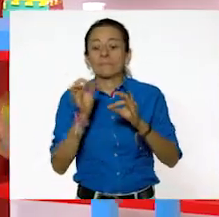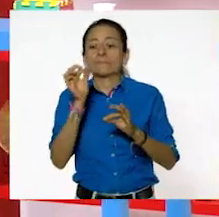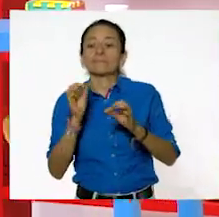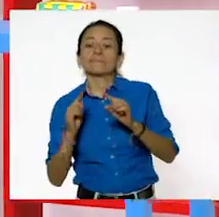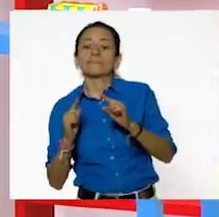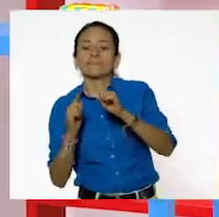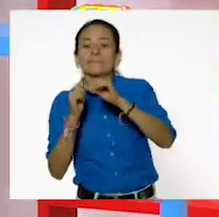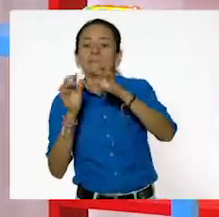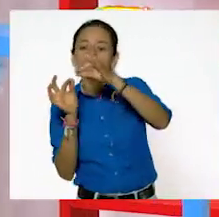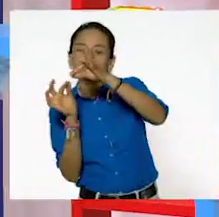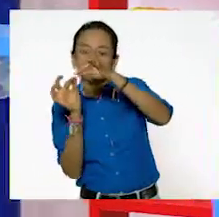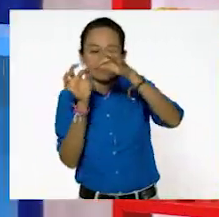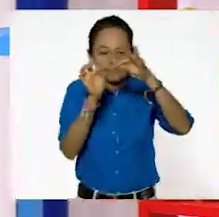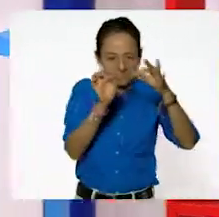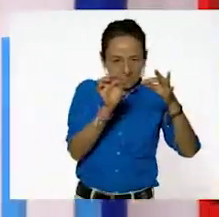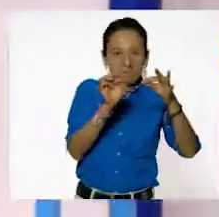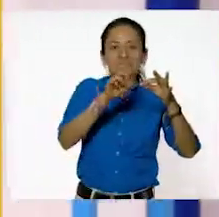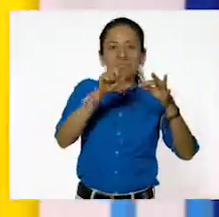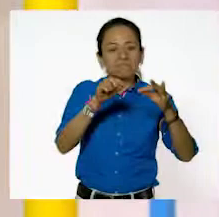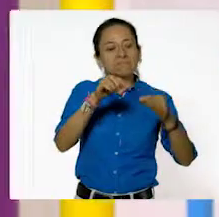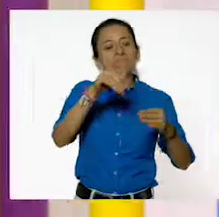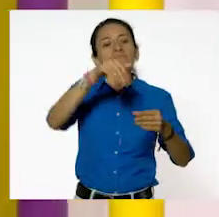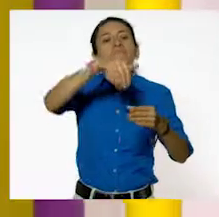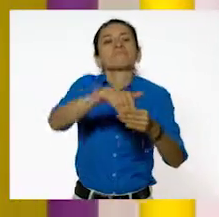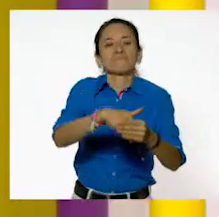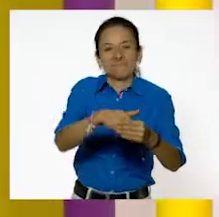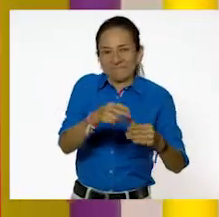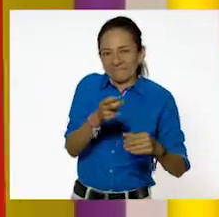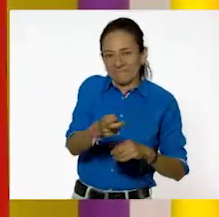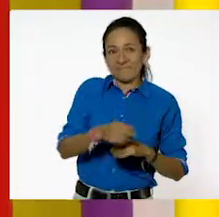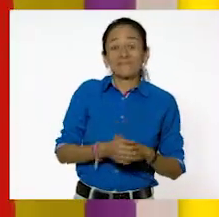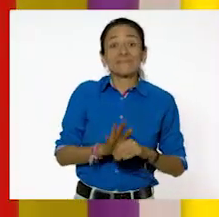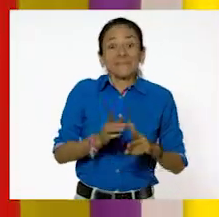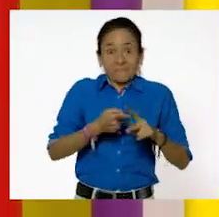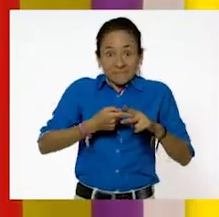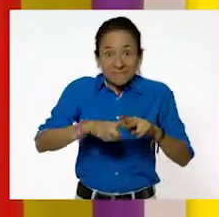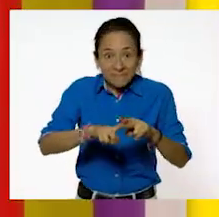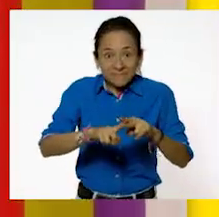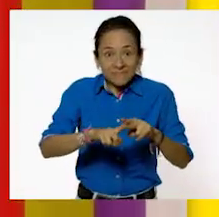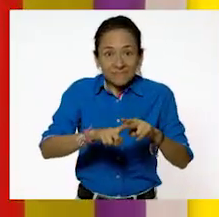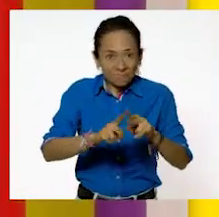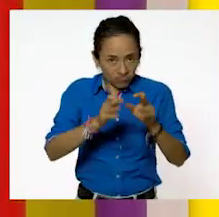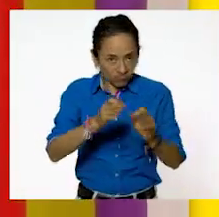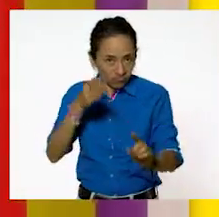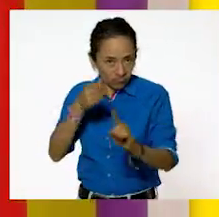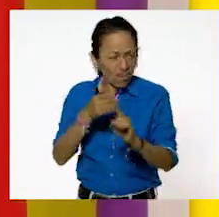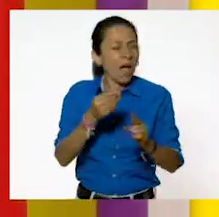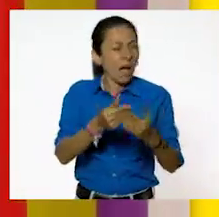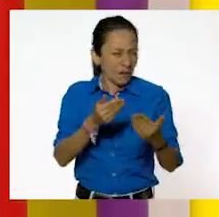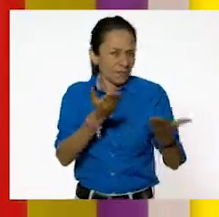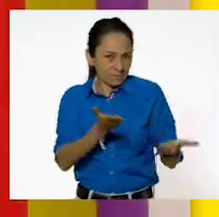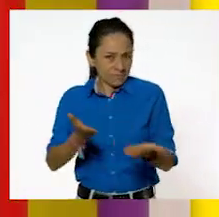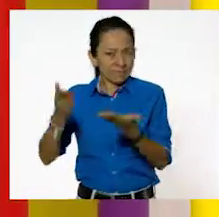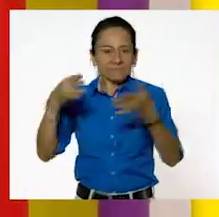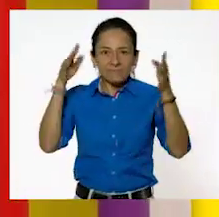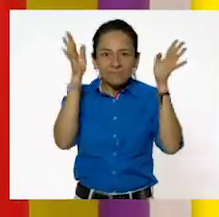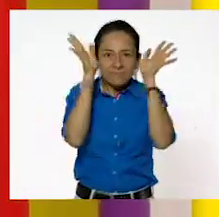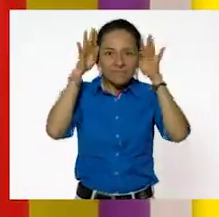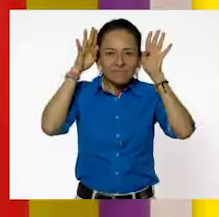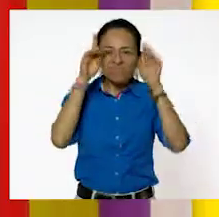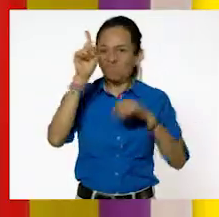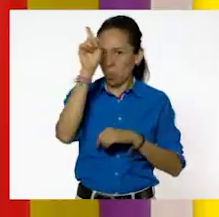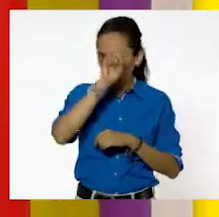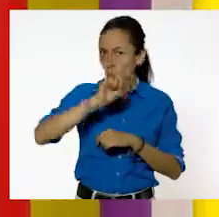aquí. Muy bien. Antes de entrar en materia, ¿qué les parece si vamos con Ajo Listo que nos va a dar una gran